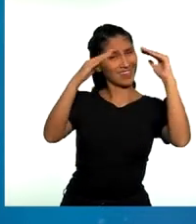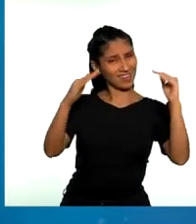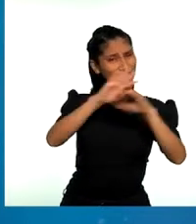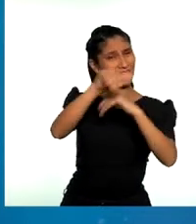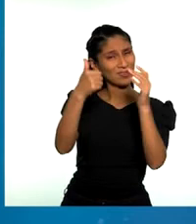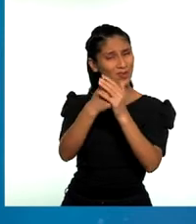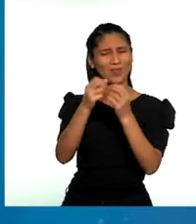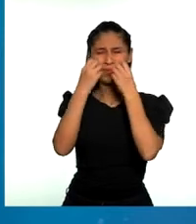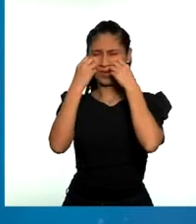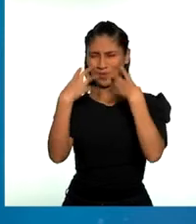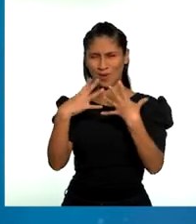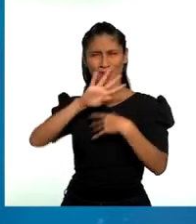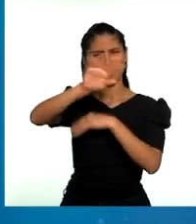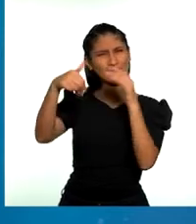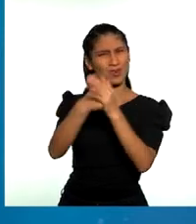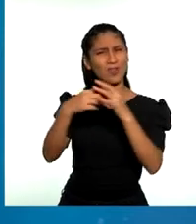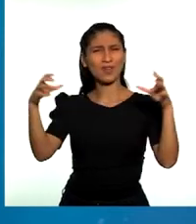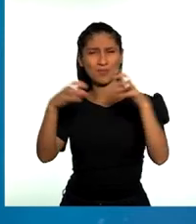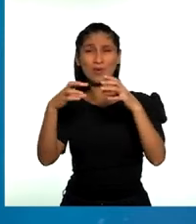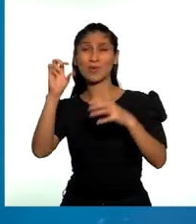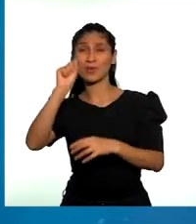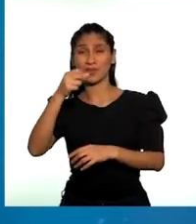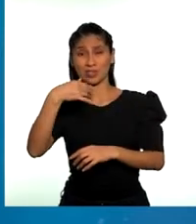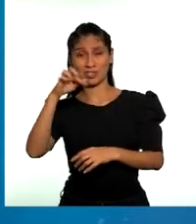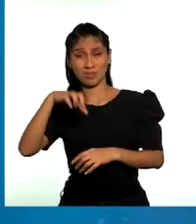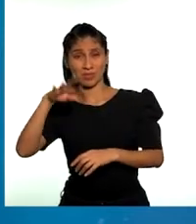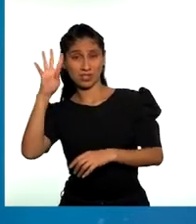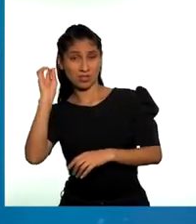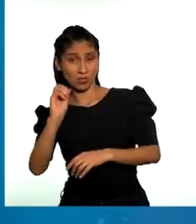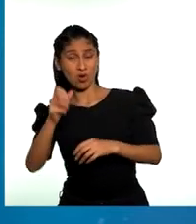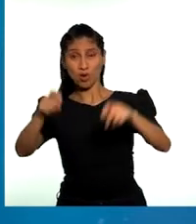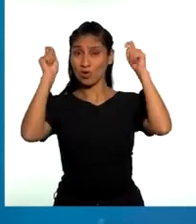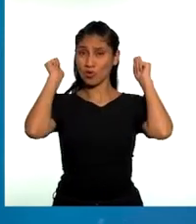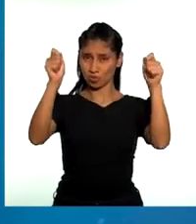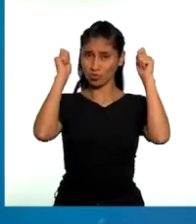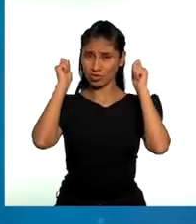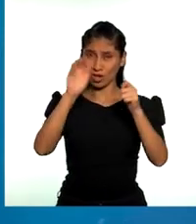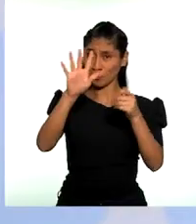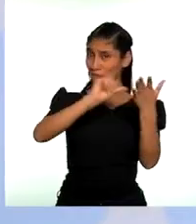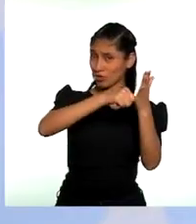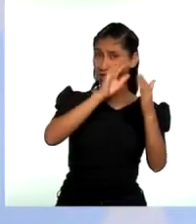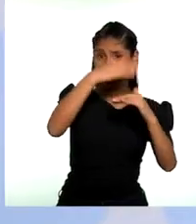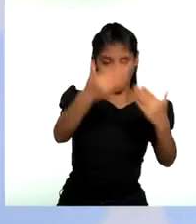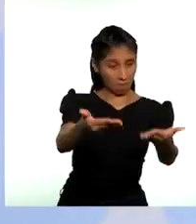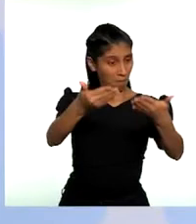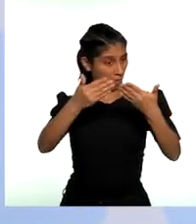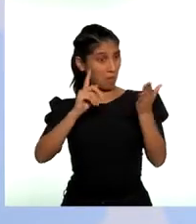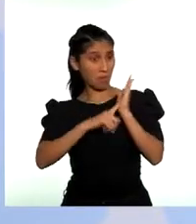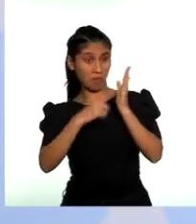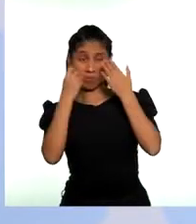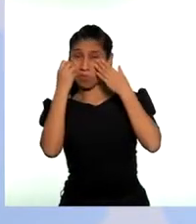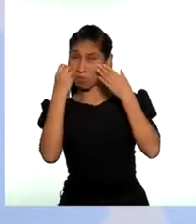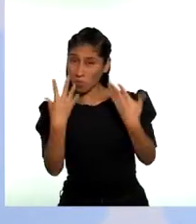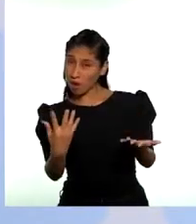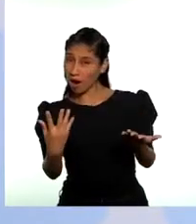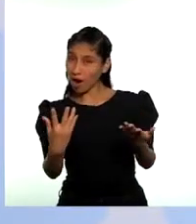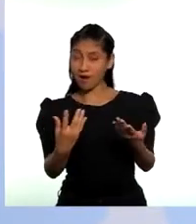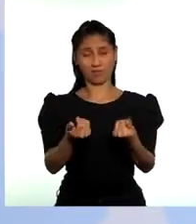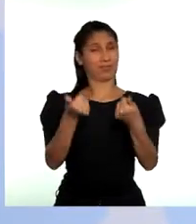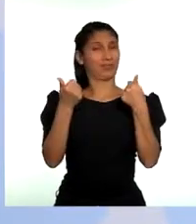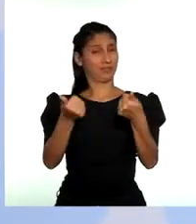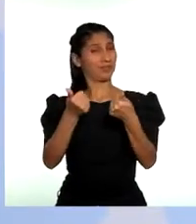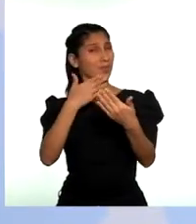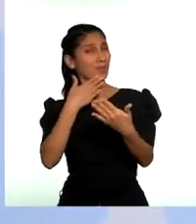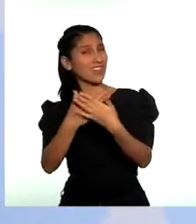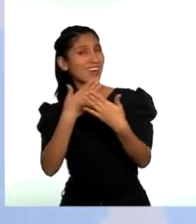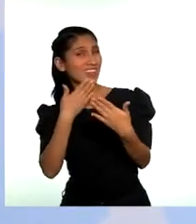y orgullosos de la lucha del pueblo Shipibo con Ivo. ¡Ay, qué objeto tan preciado! Estoy